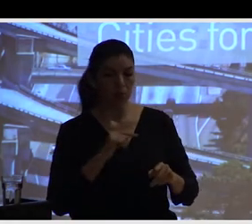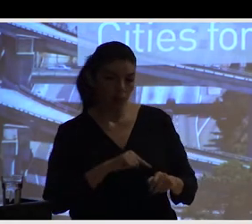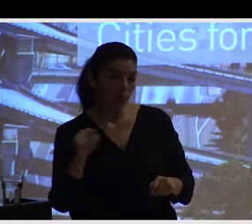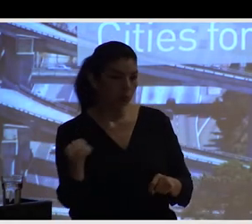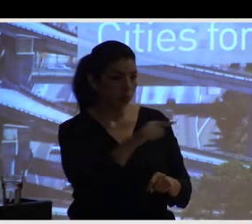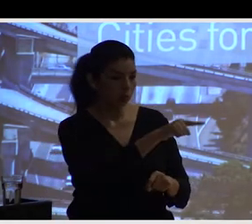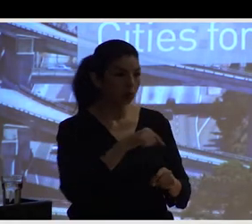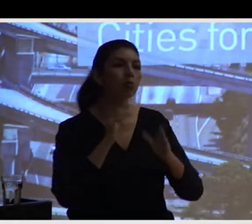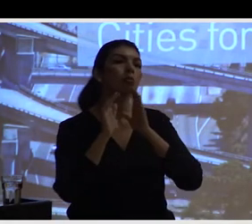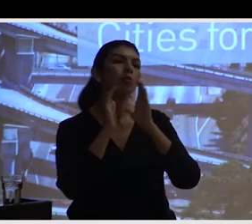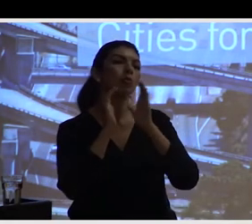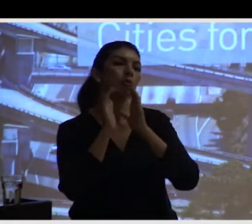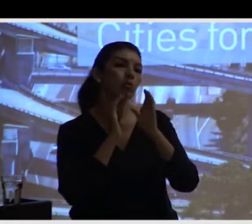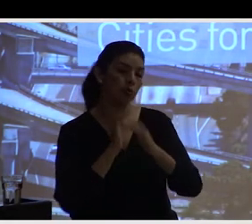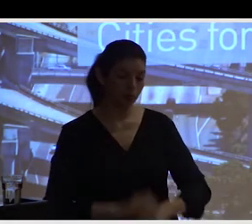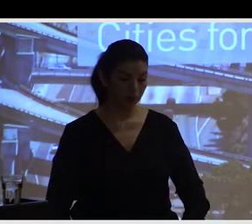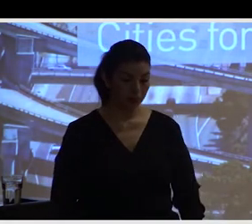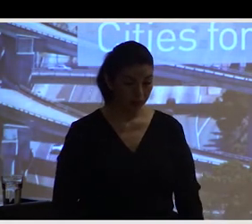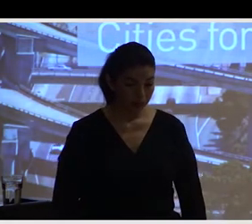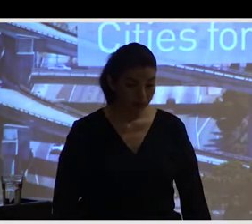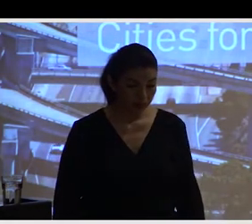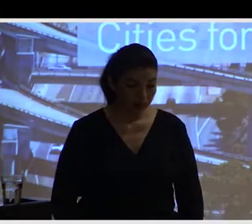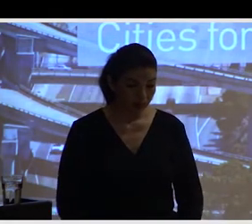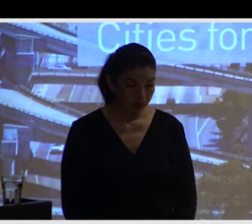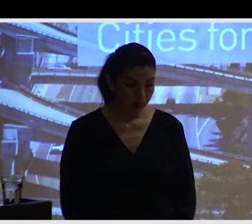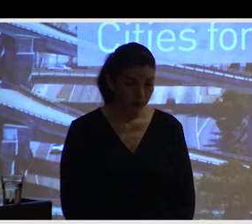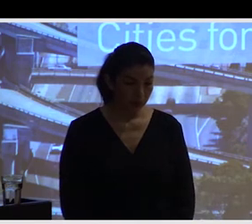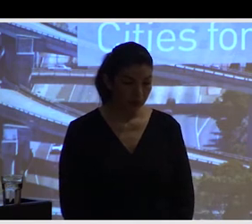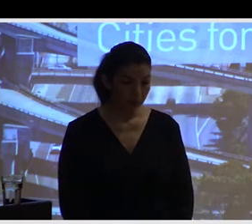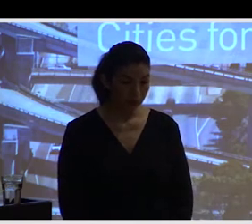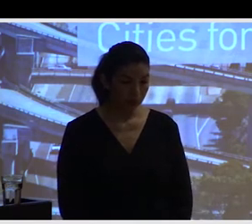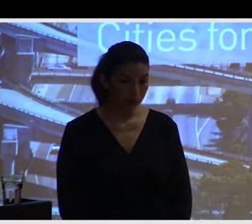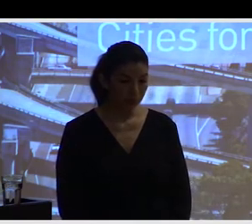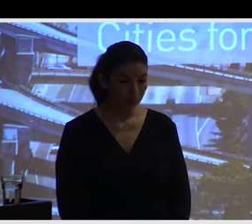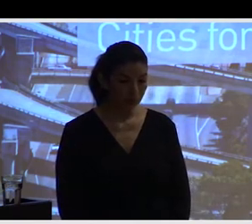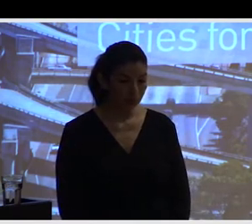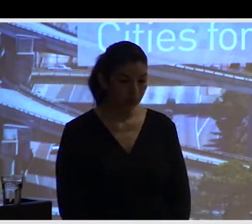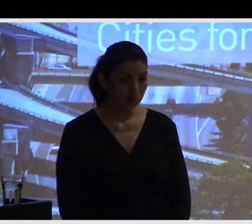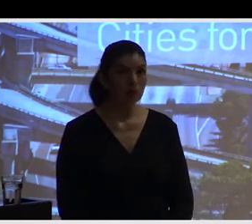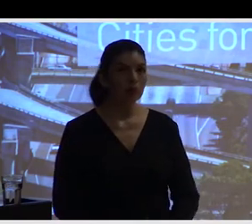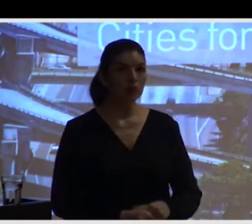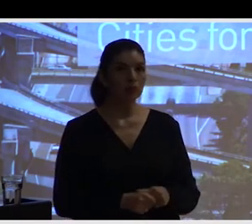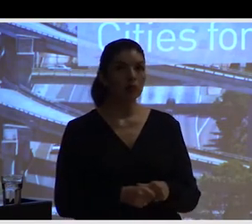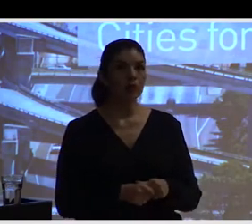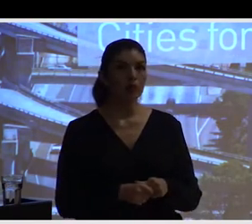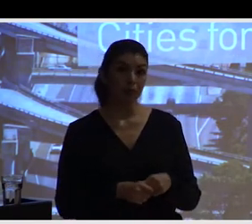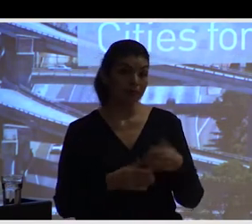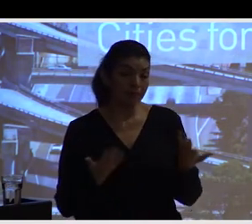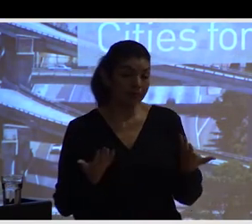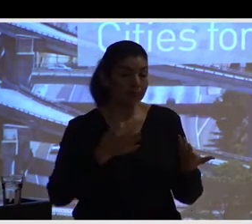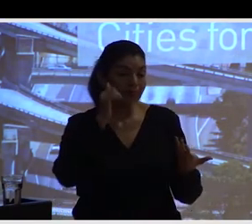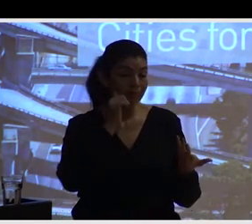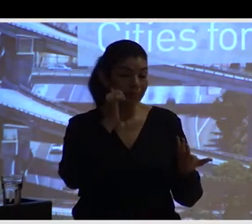Pues todas nuestras inversiones, al fin y cabo, se convierten, en muchos casos, en intervenciones que están intentando transformar la ciudad